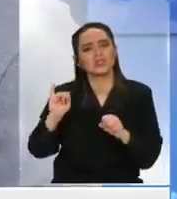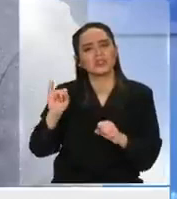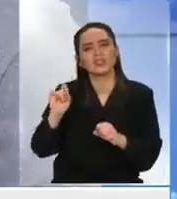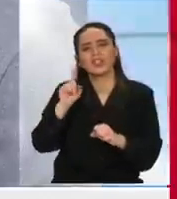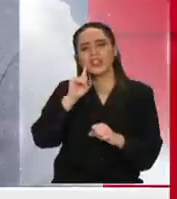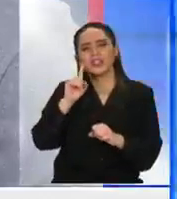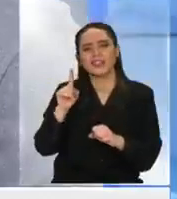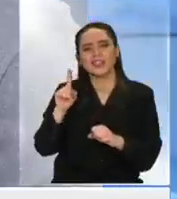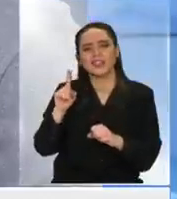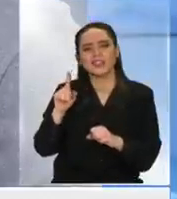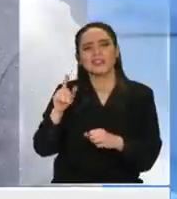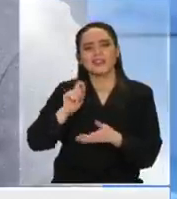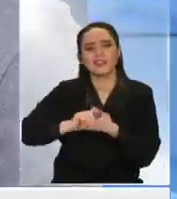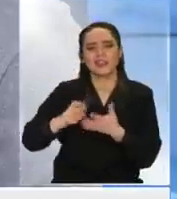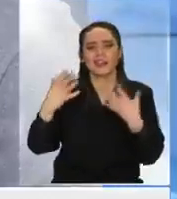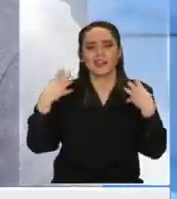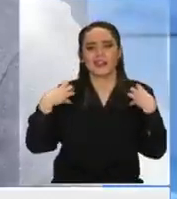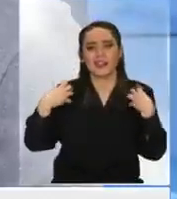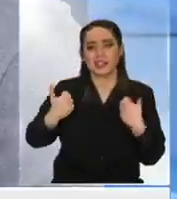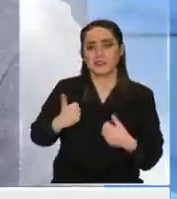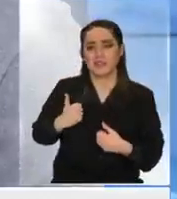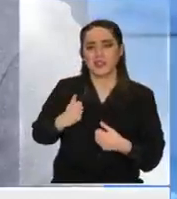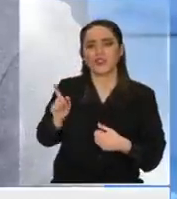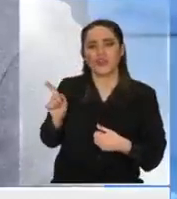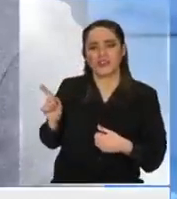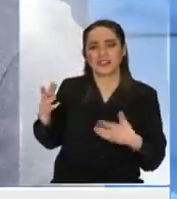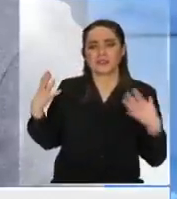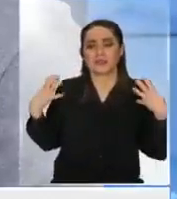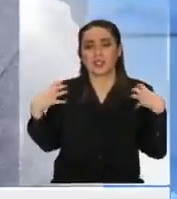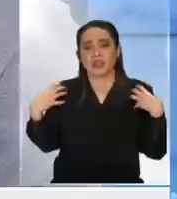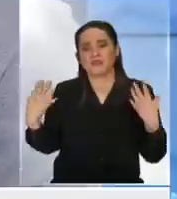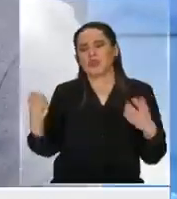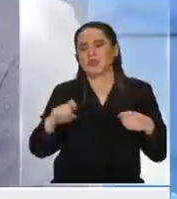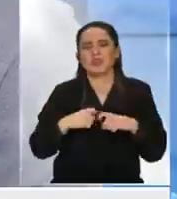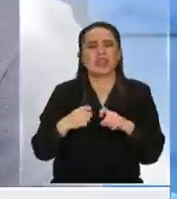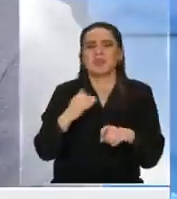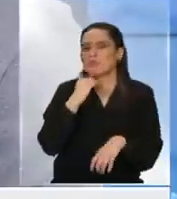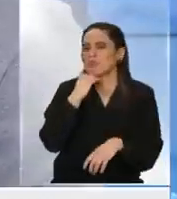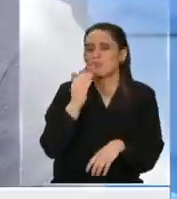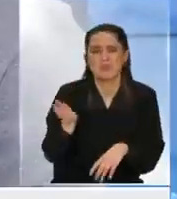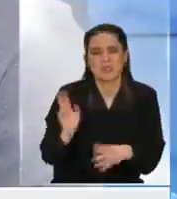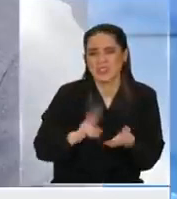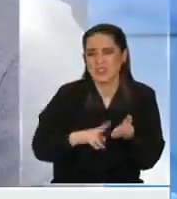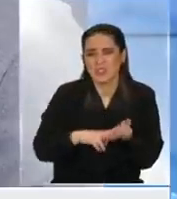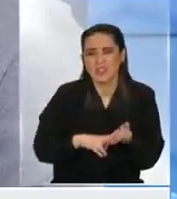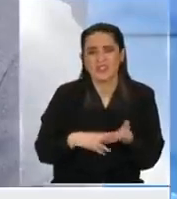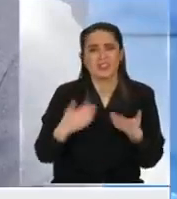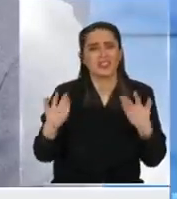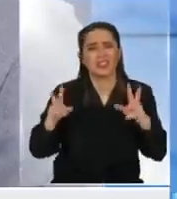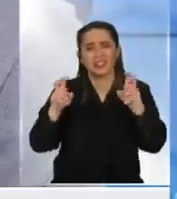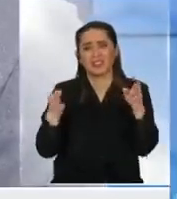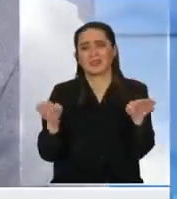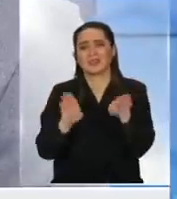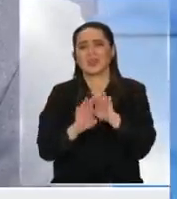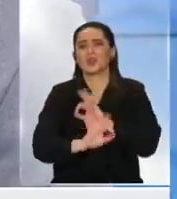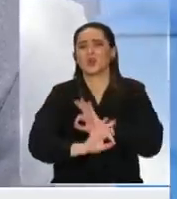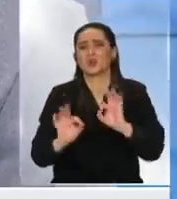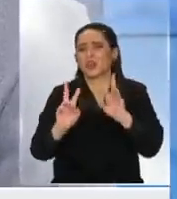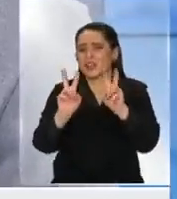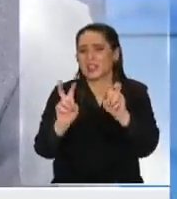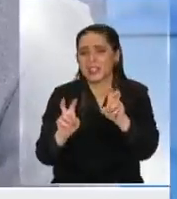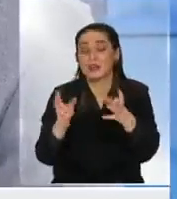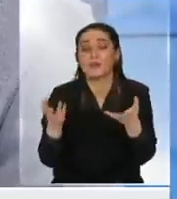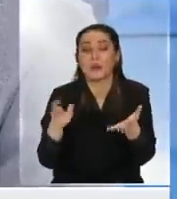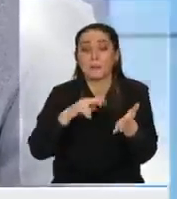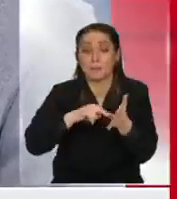quien dice no haberlo escrito es una discusión que a mí me da lo mismo ¿cierras el tema acá? está cerrado para mí nunca fue tema si